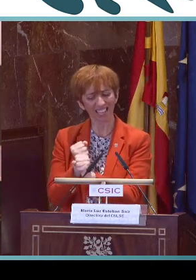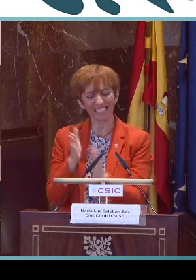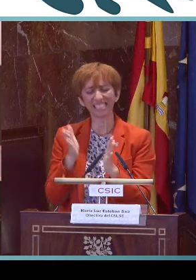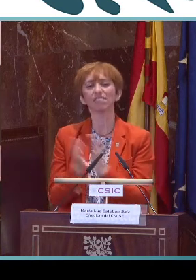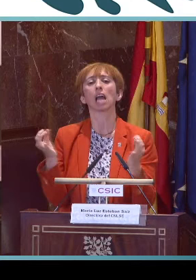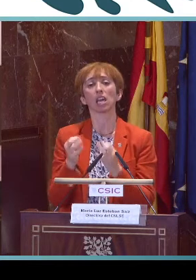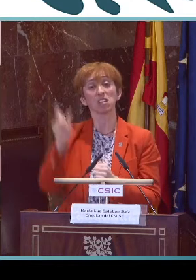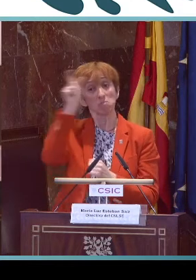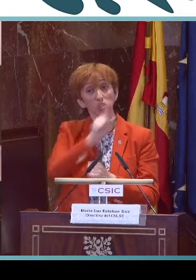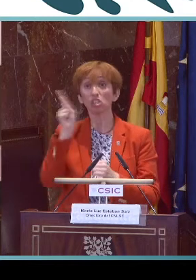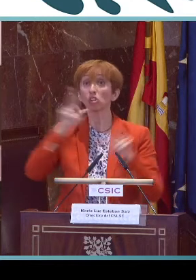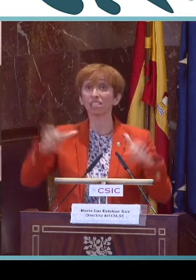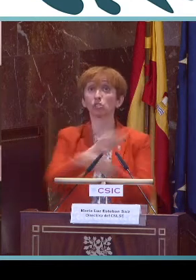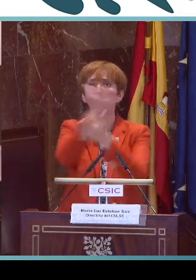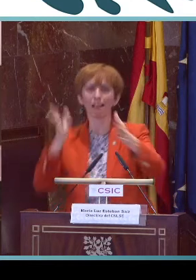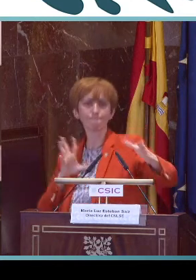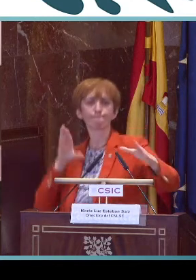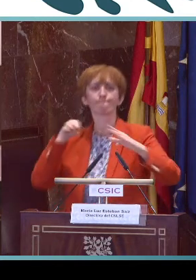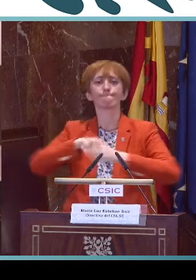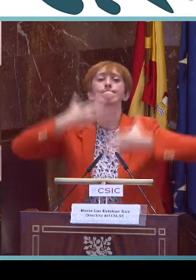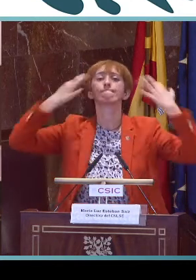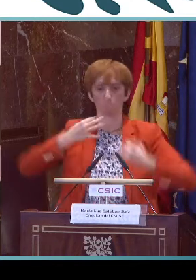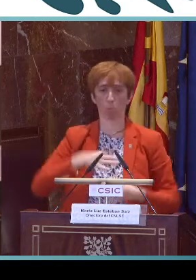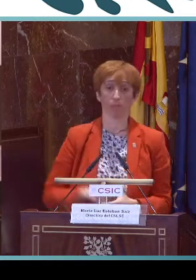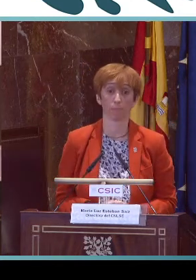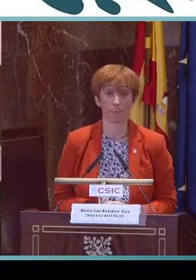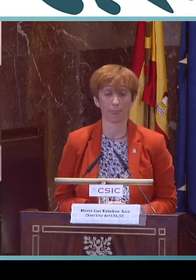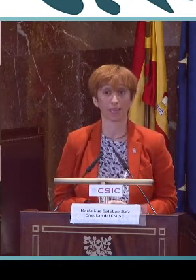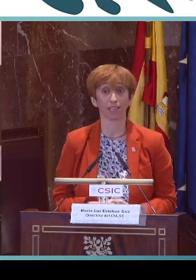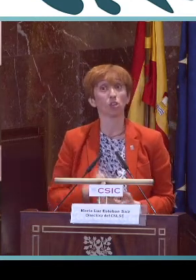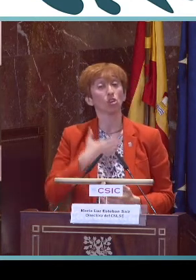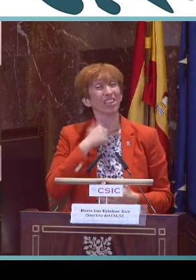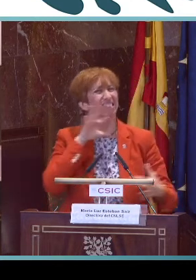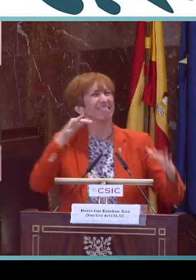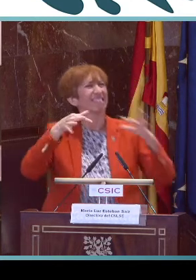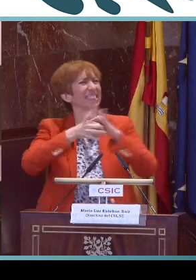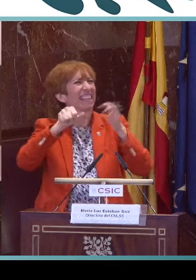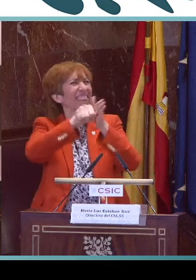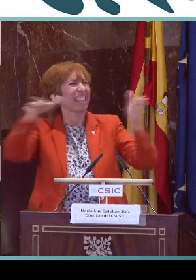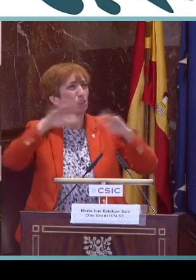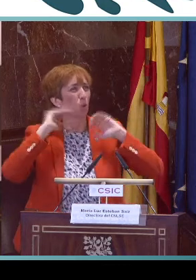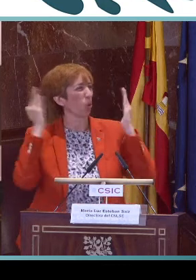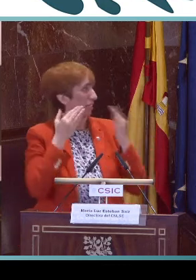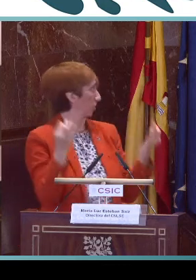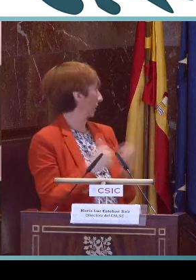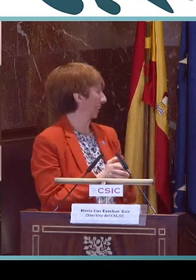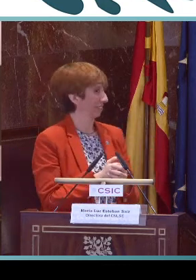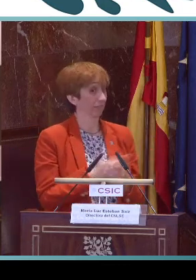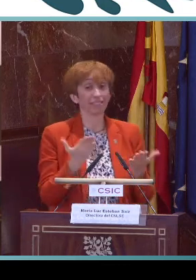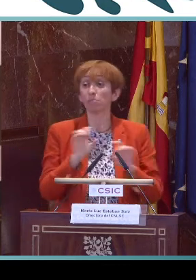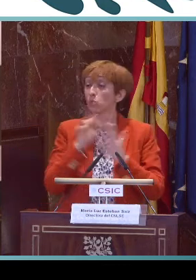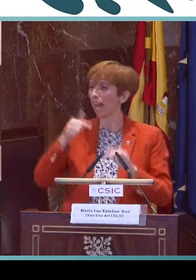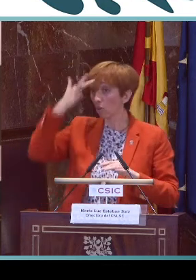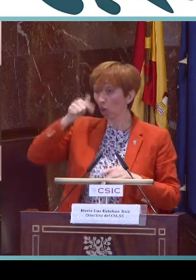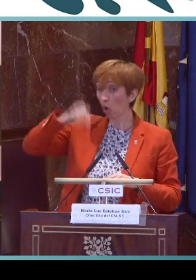que están indefiniblemente unidas. Las personas sordas si podemos trabajar en educación y en empleo podremos participar